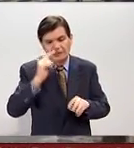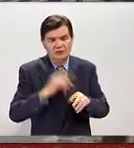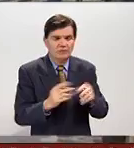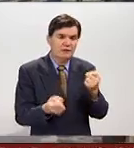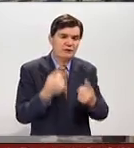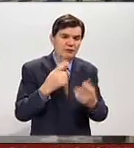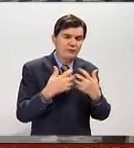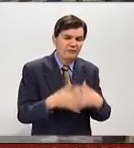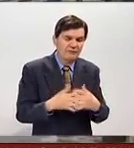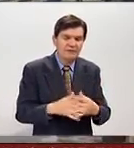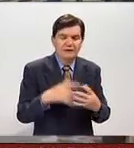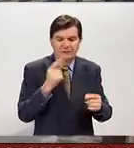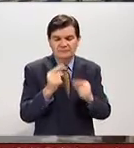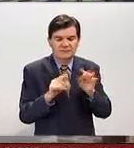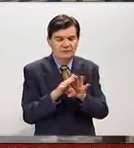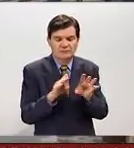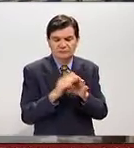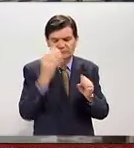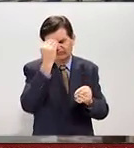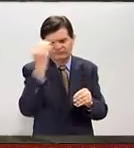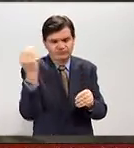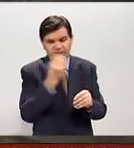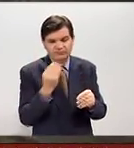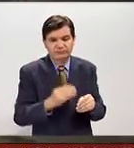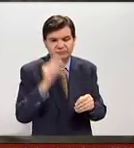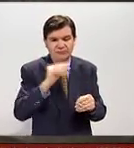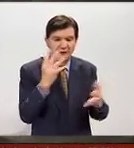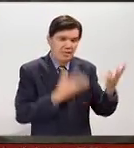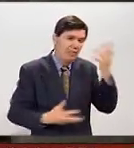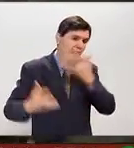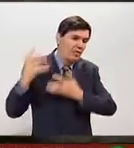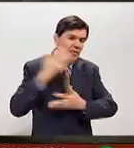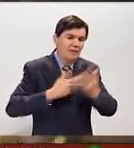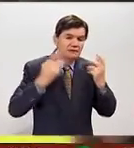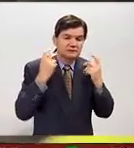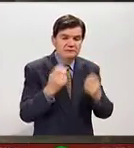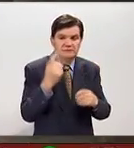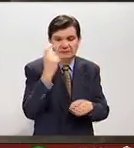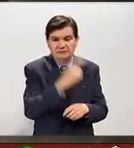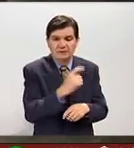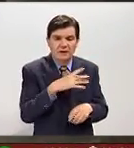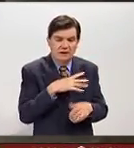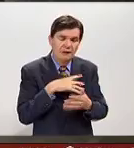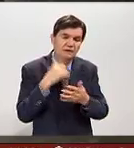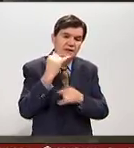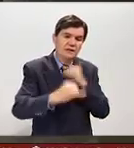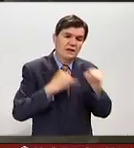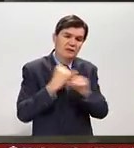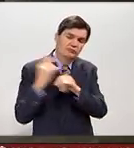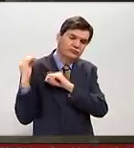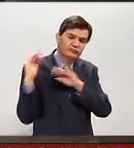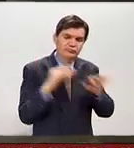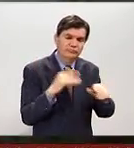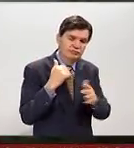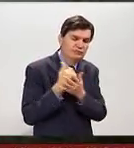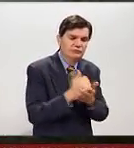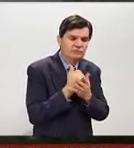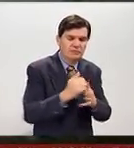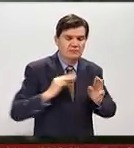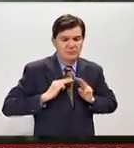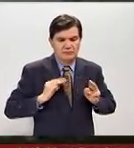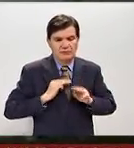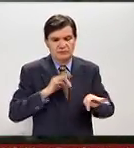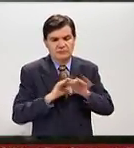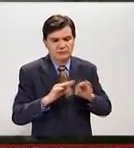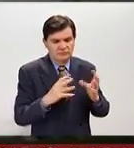por algunos empresarios, así es que fue un caos nosotros cuando llegamos y bueno, había mucha ayuda internacional y también el ejército y la marina